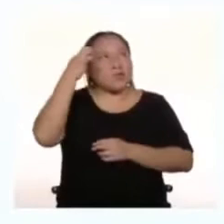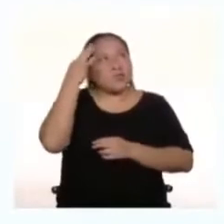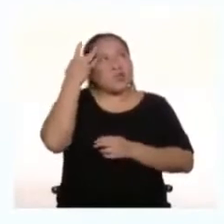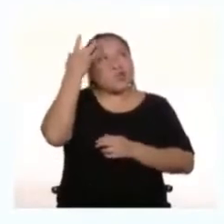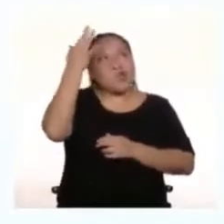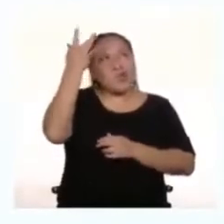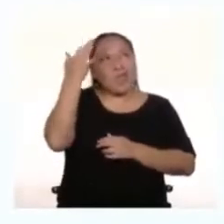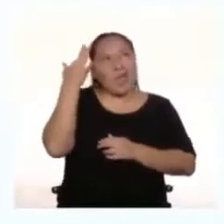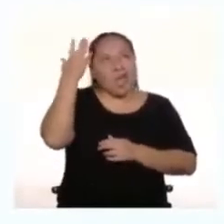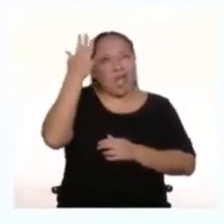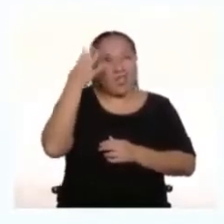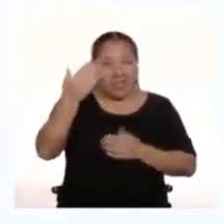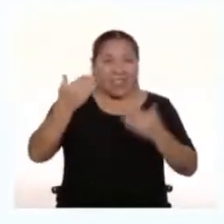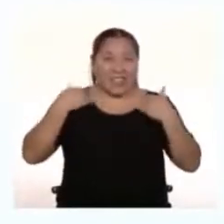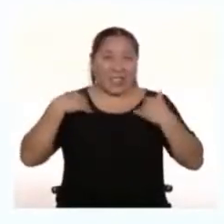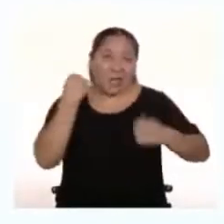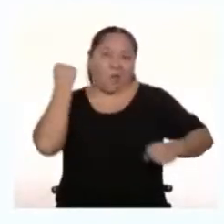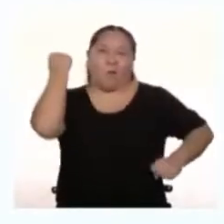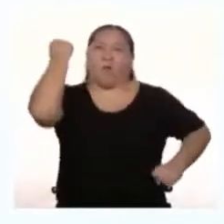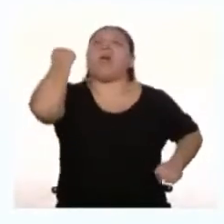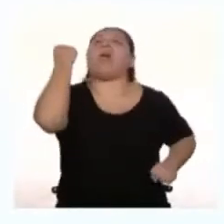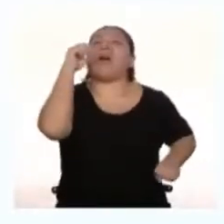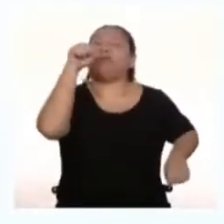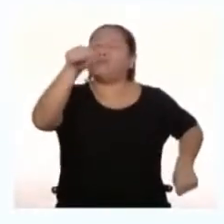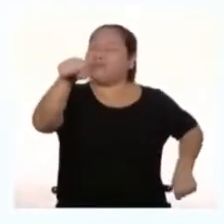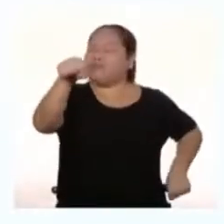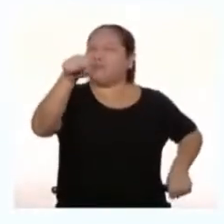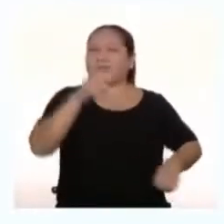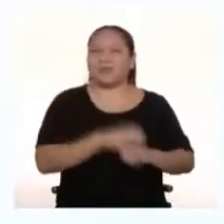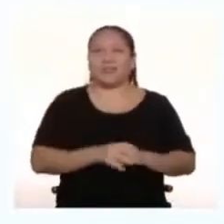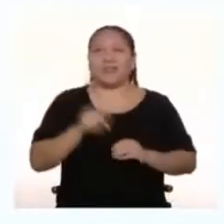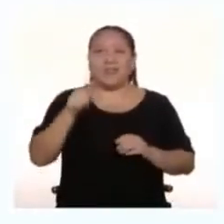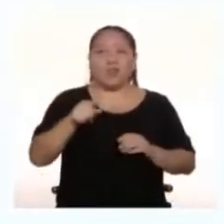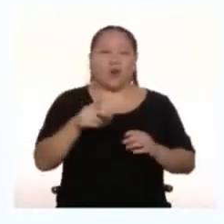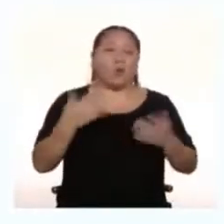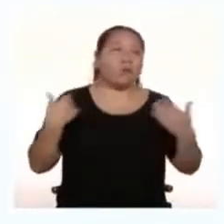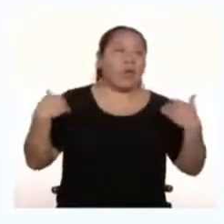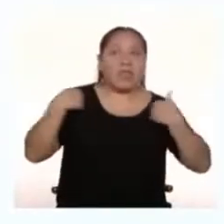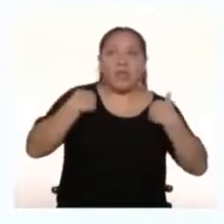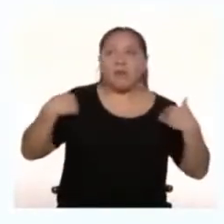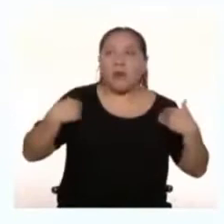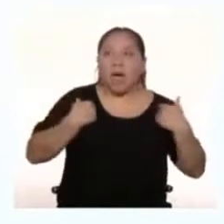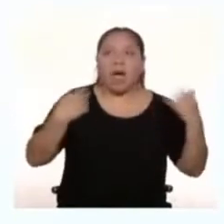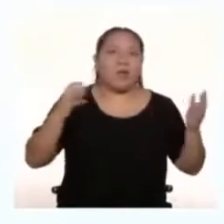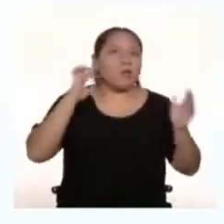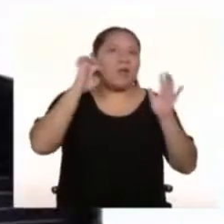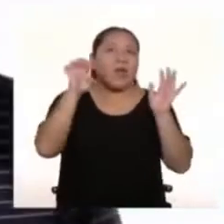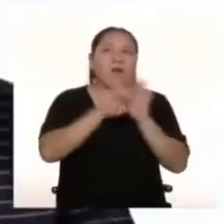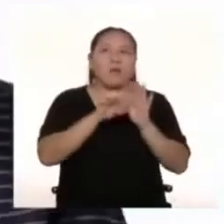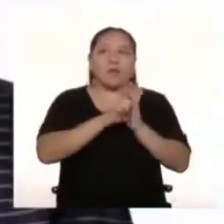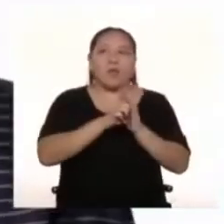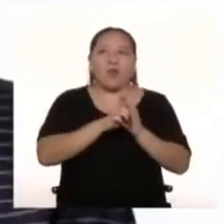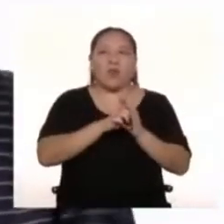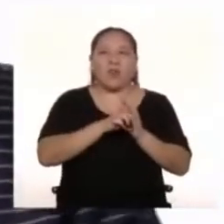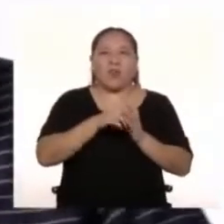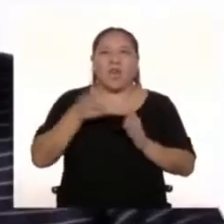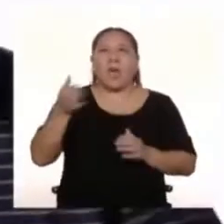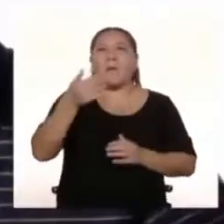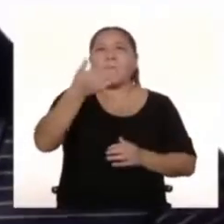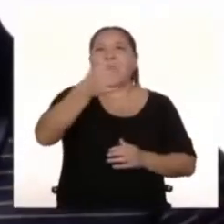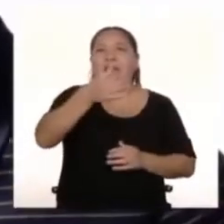tener grandiosos superpoderes O la habilidad de algún animal fantástico Como el pejezapo ¿No?